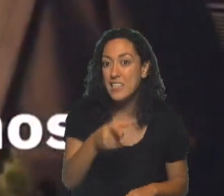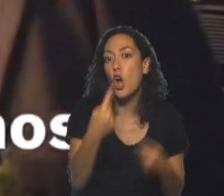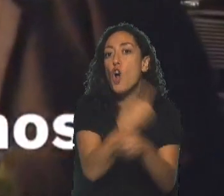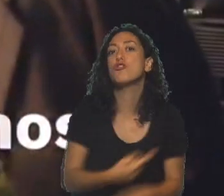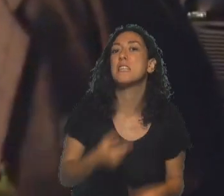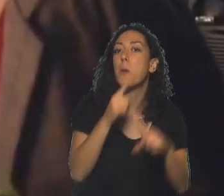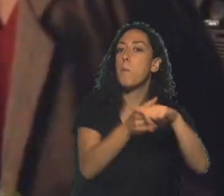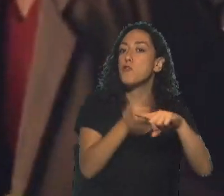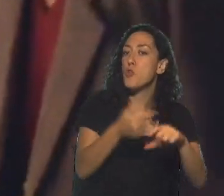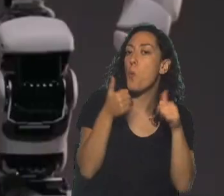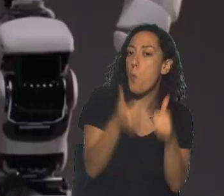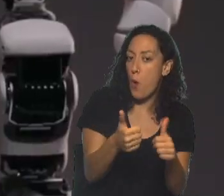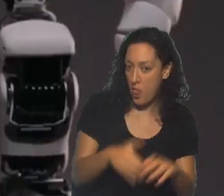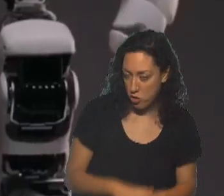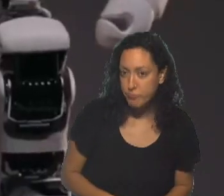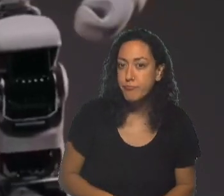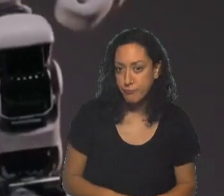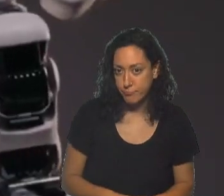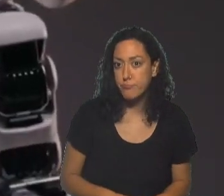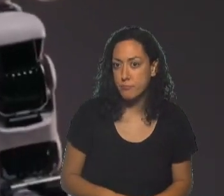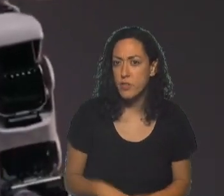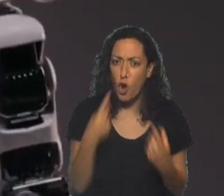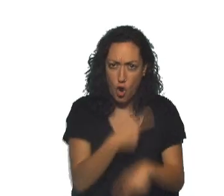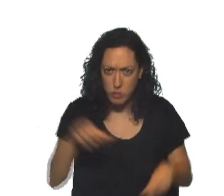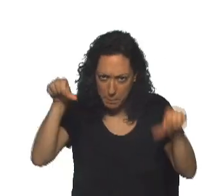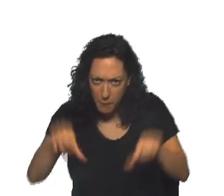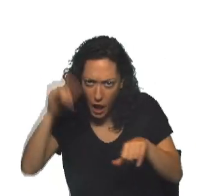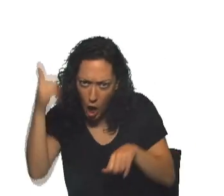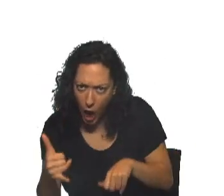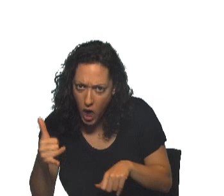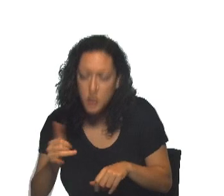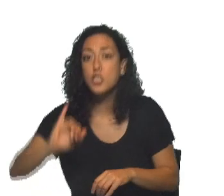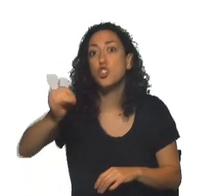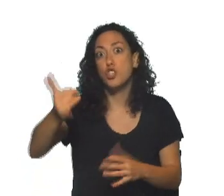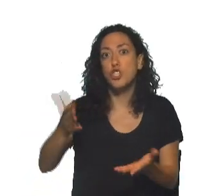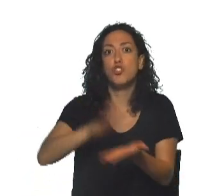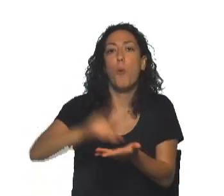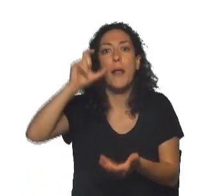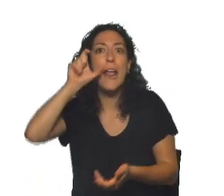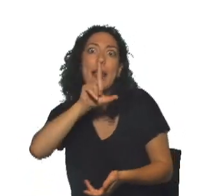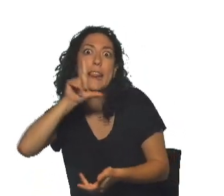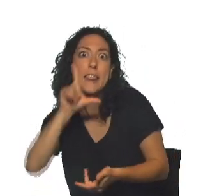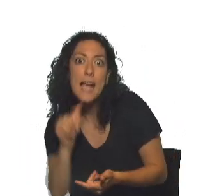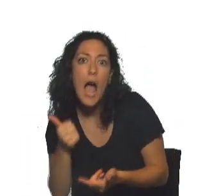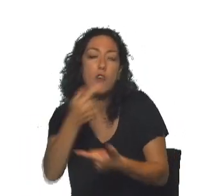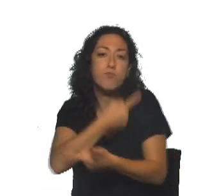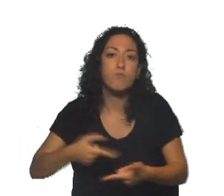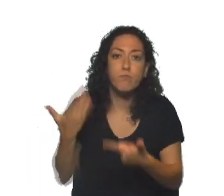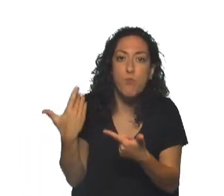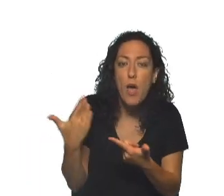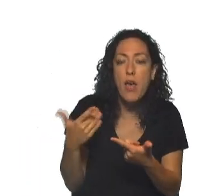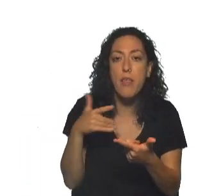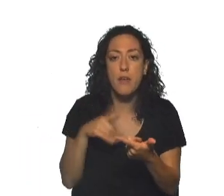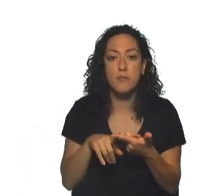viendo. Te cuento, Diana. sea, hay lado malo de la inteligencia artificial. Y por supuesto, que es la cuestión ética, que es lo que puede hacer. Rápidamente vamos a ver